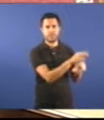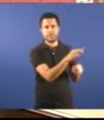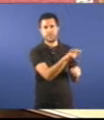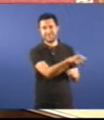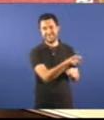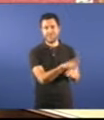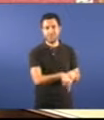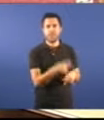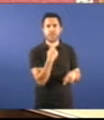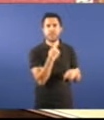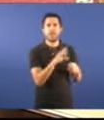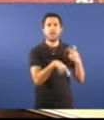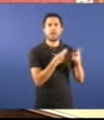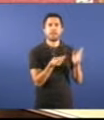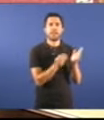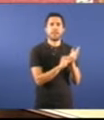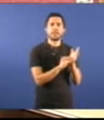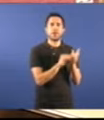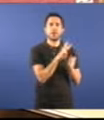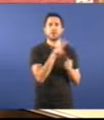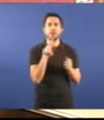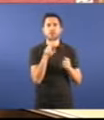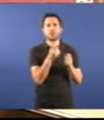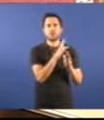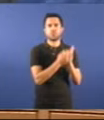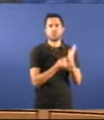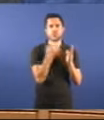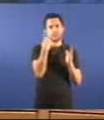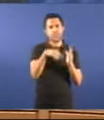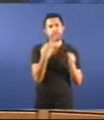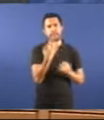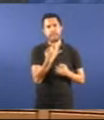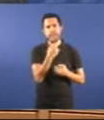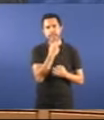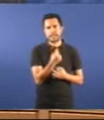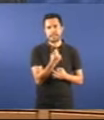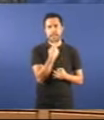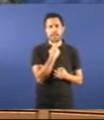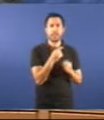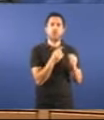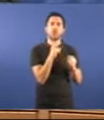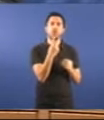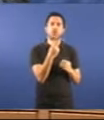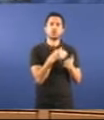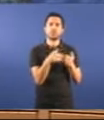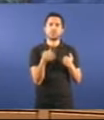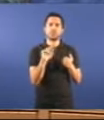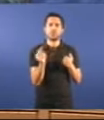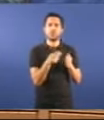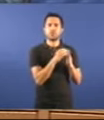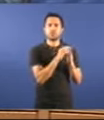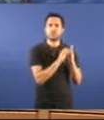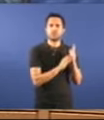342 no presuposto sabe en que consistía señoría? En rebaixear 2 millóns de euros o programa de extinción de lumes